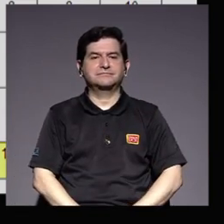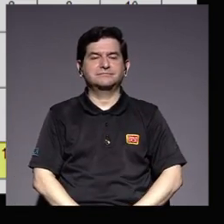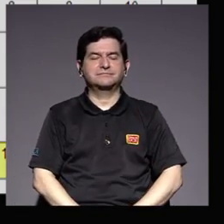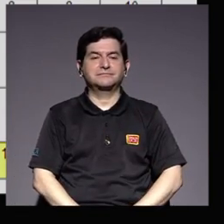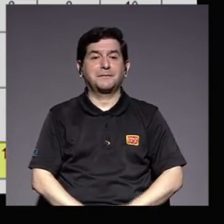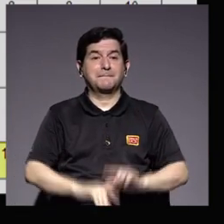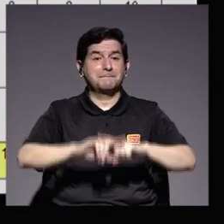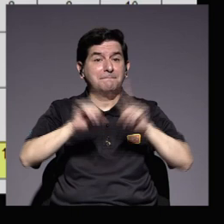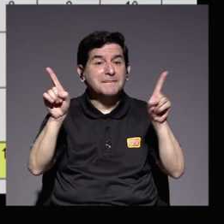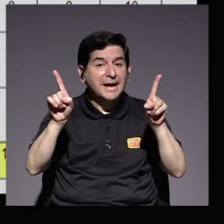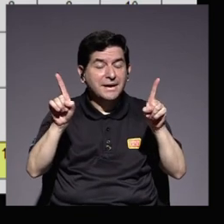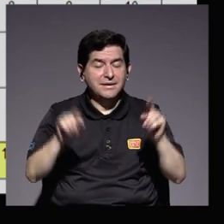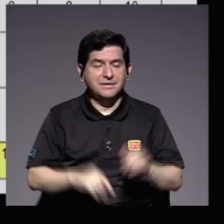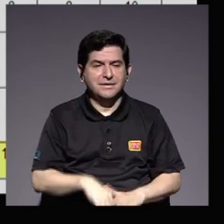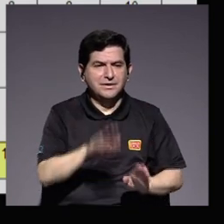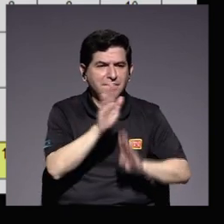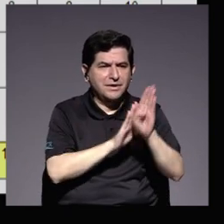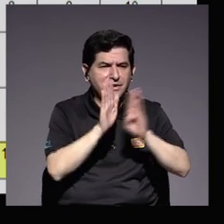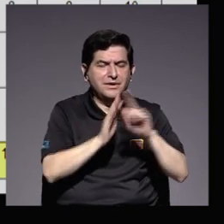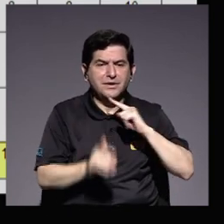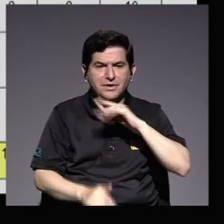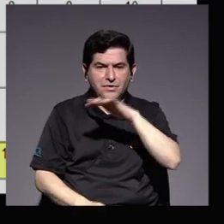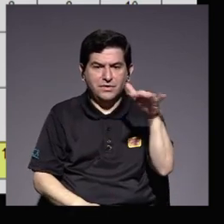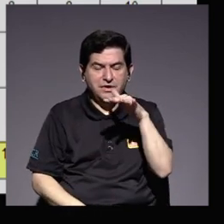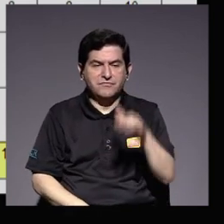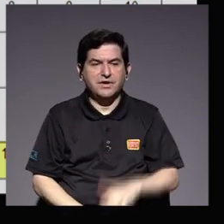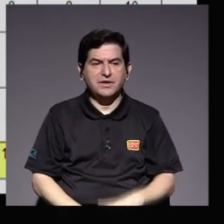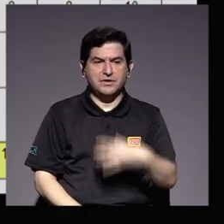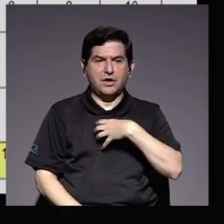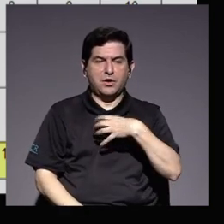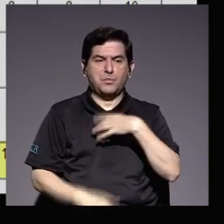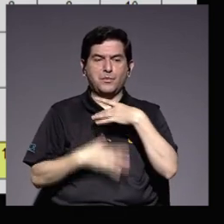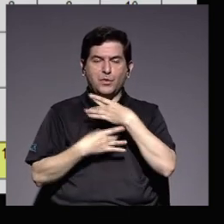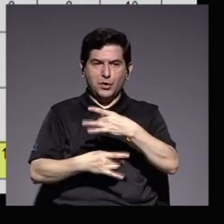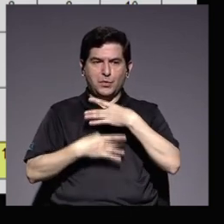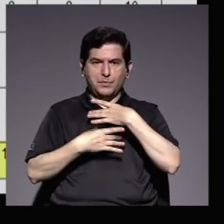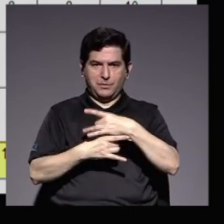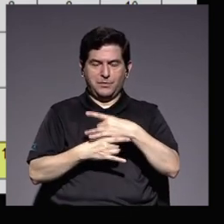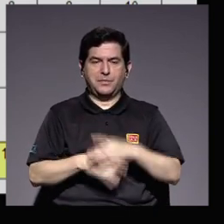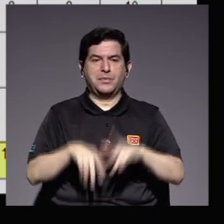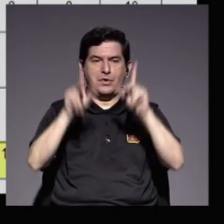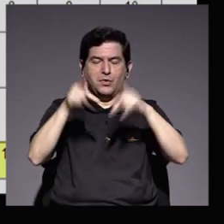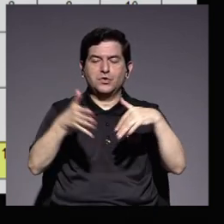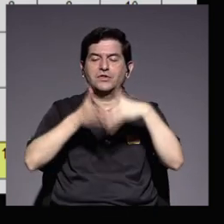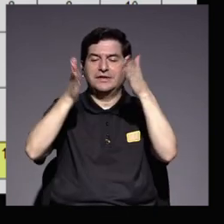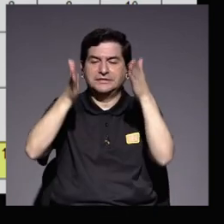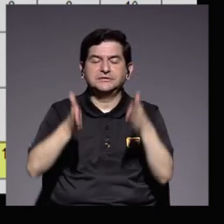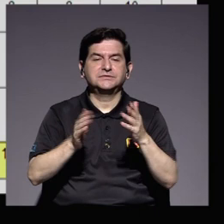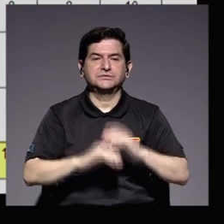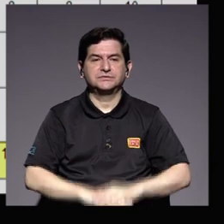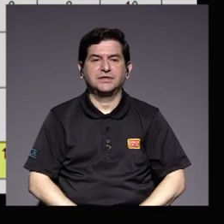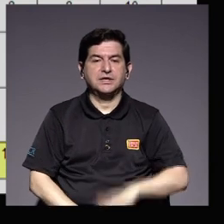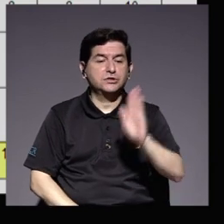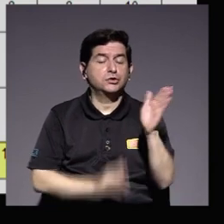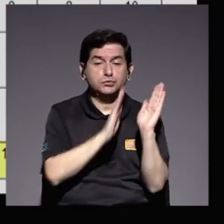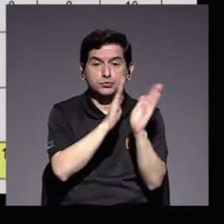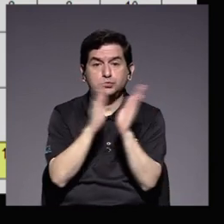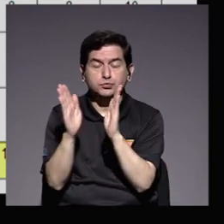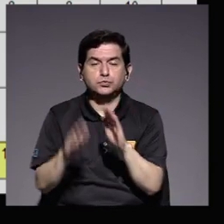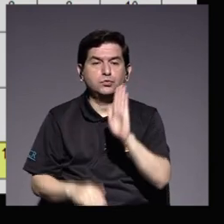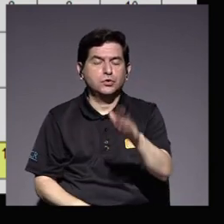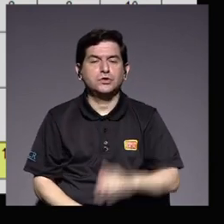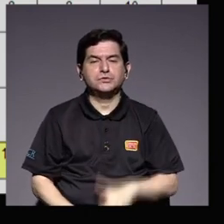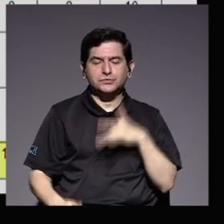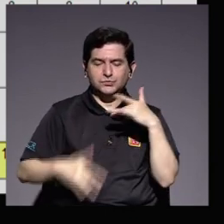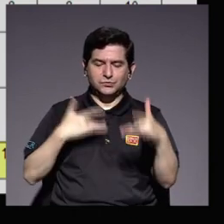pero se desenvuelve en realidad a raíz de los propios intereses de la persona estudiante su formación y su